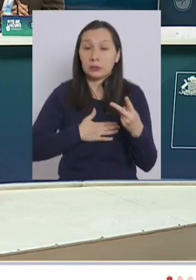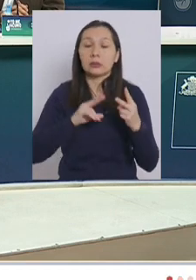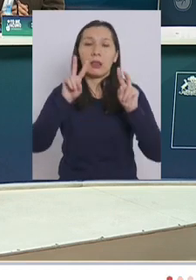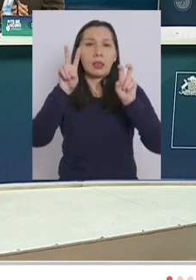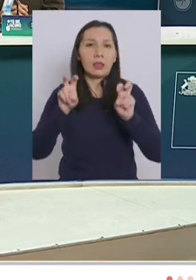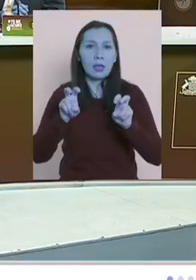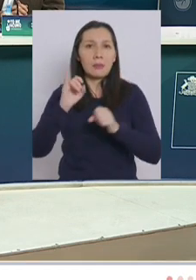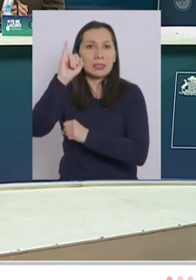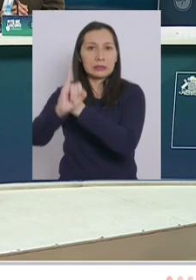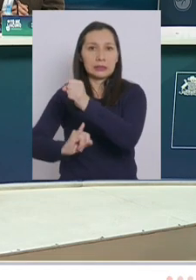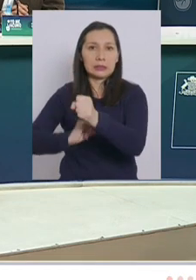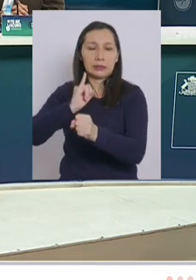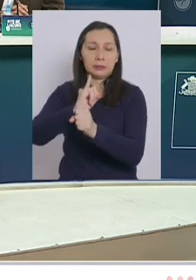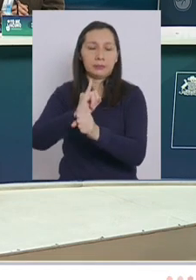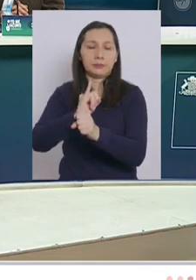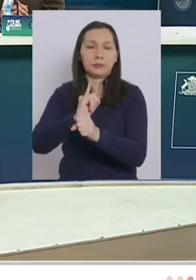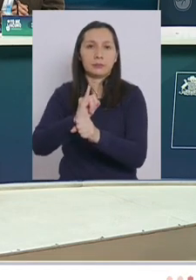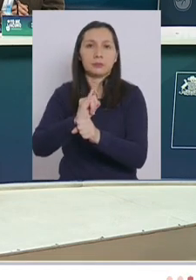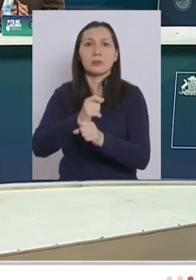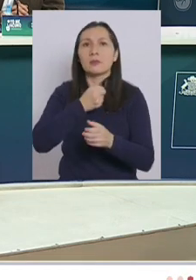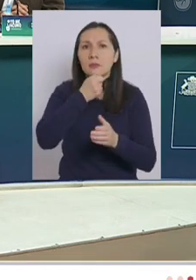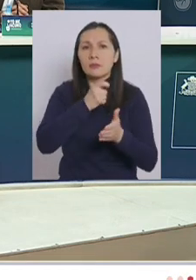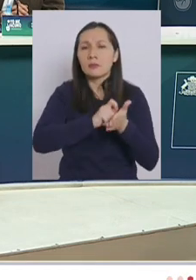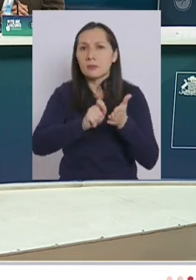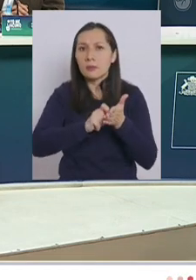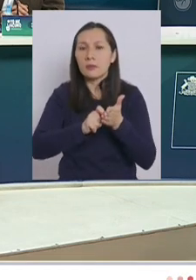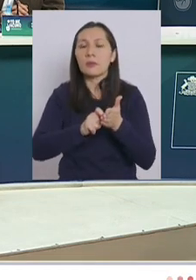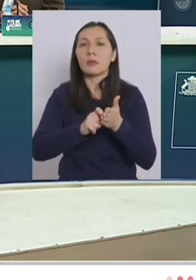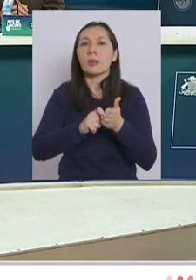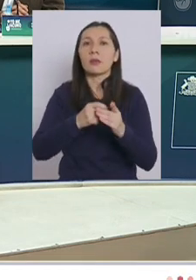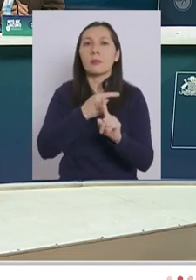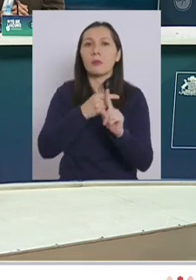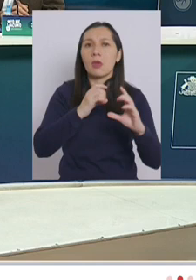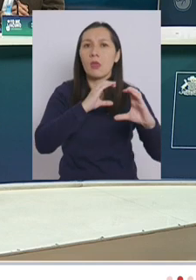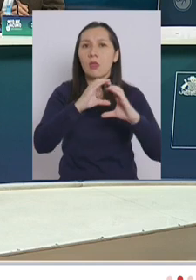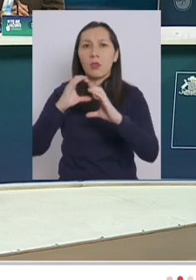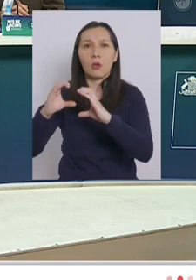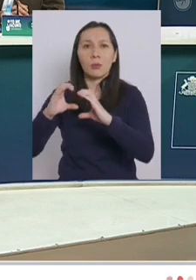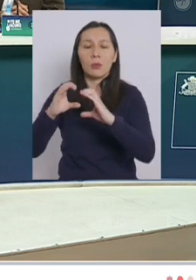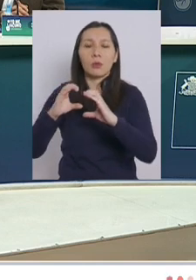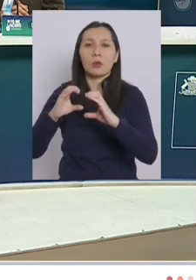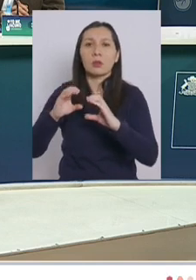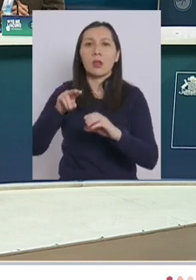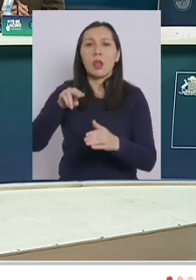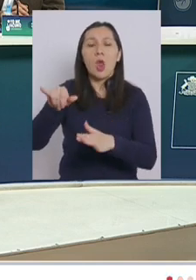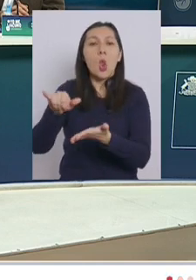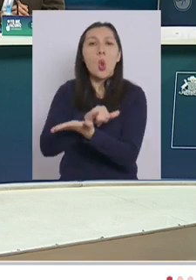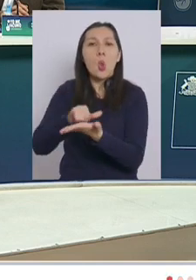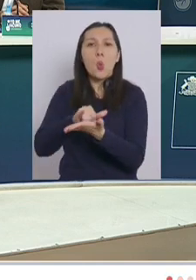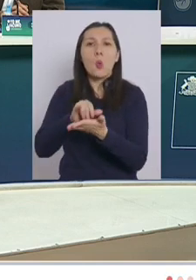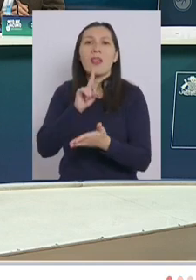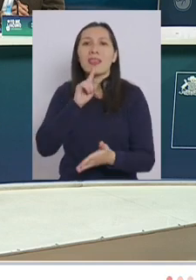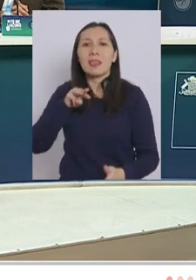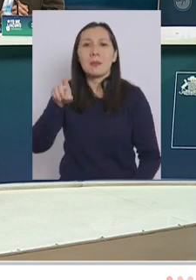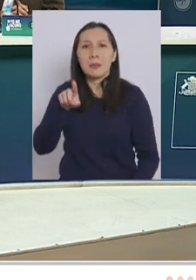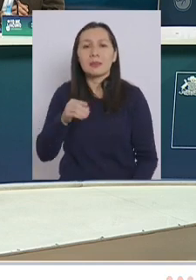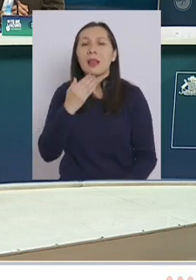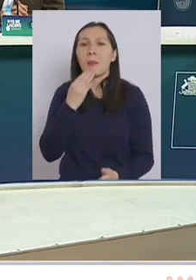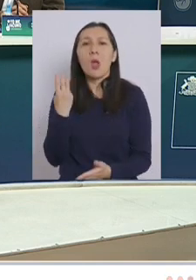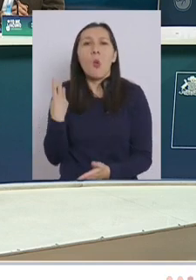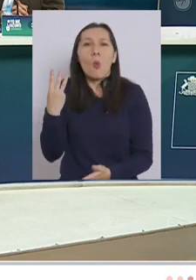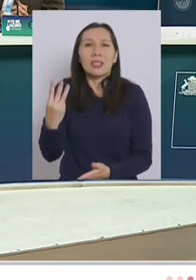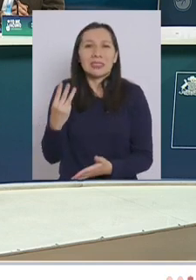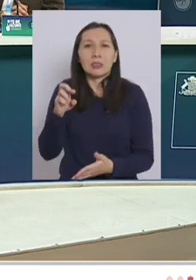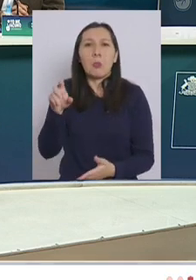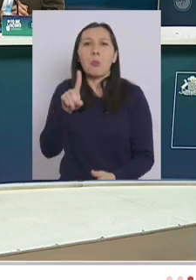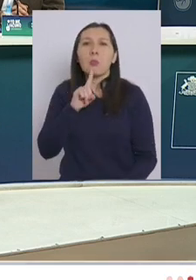en materia internacional tras un reportaje emitido por el medio de comunicación de New York Times y Washington Post durante la